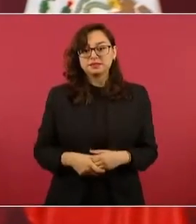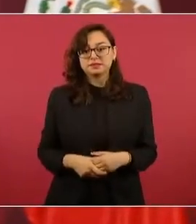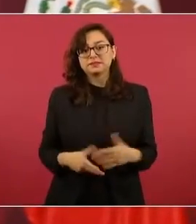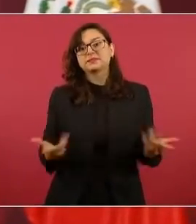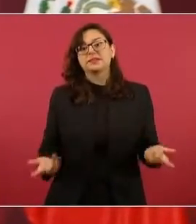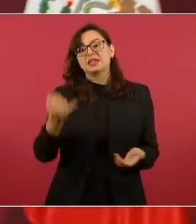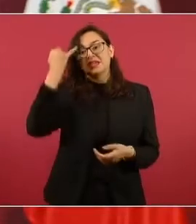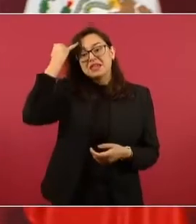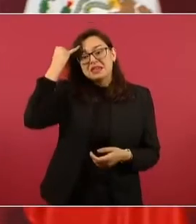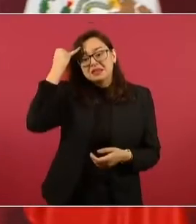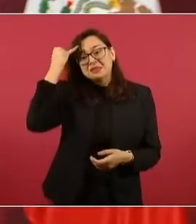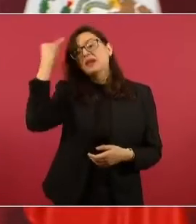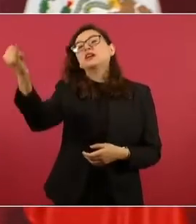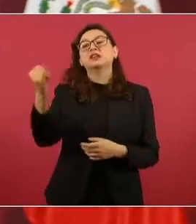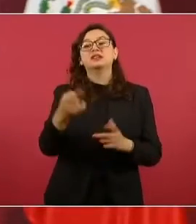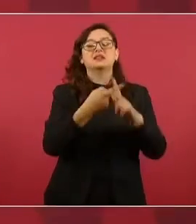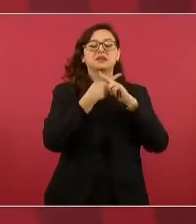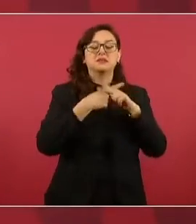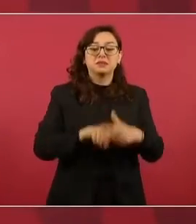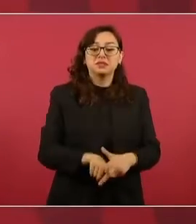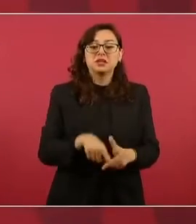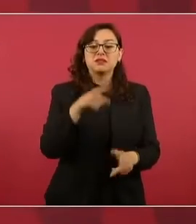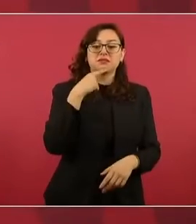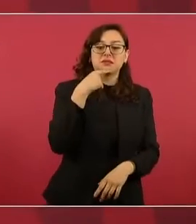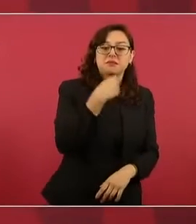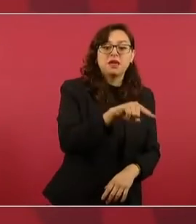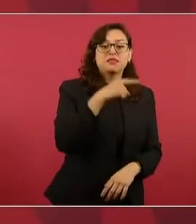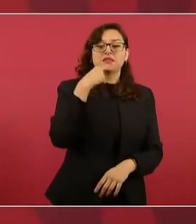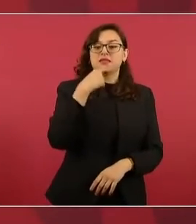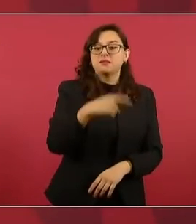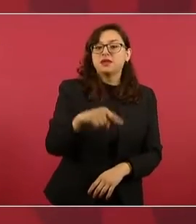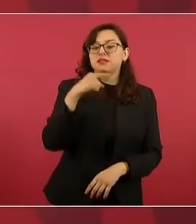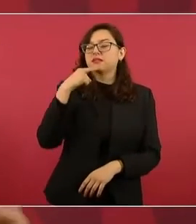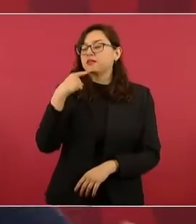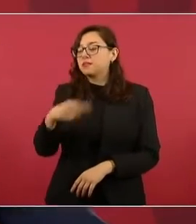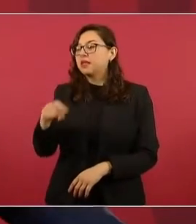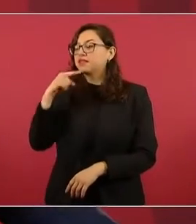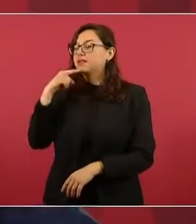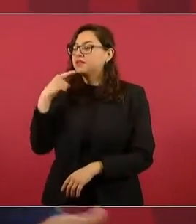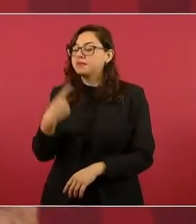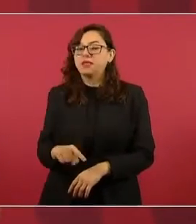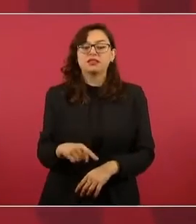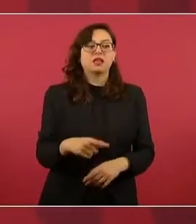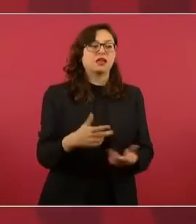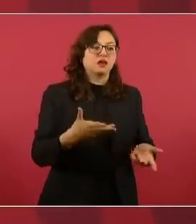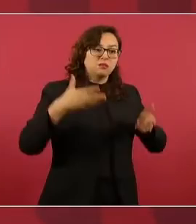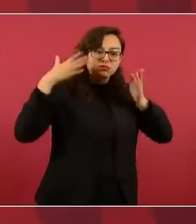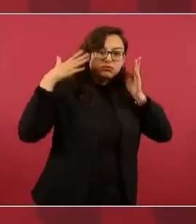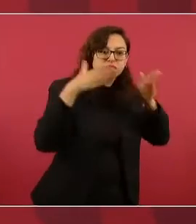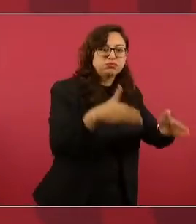contra todos los expresidentes. No hubiésemos avanzado